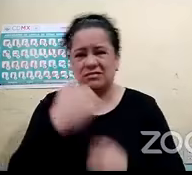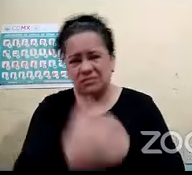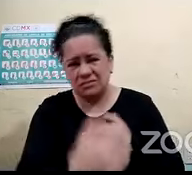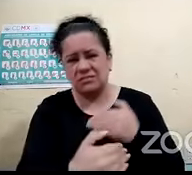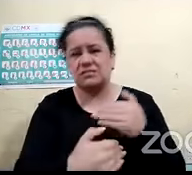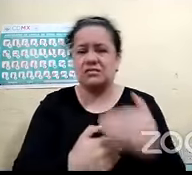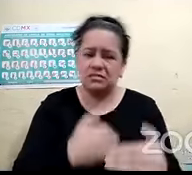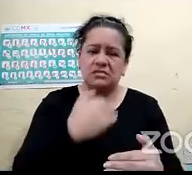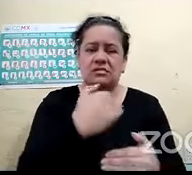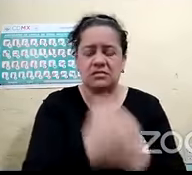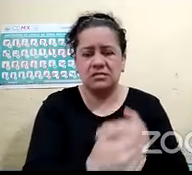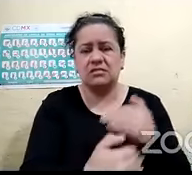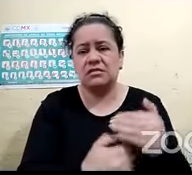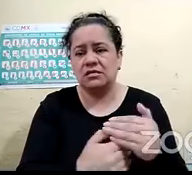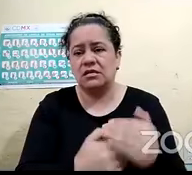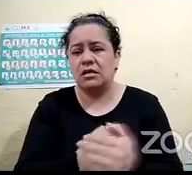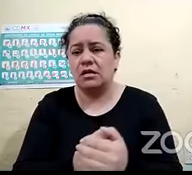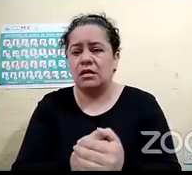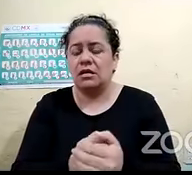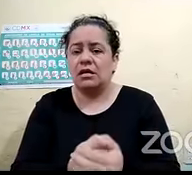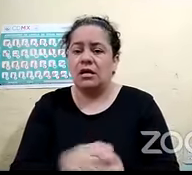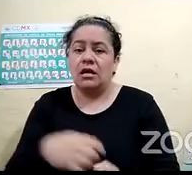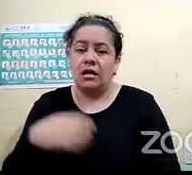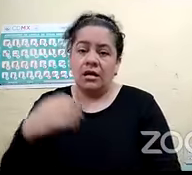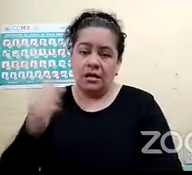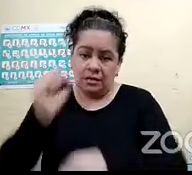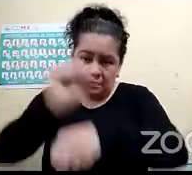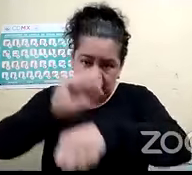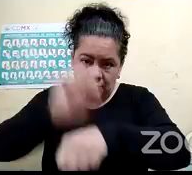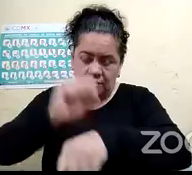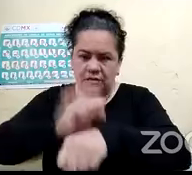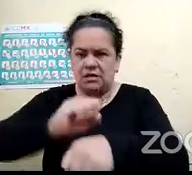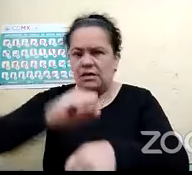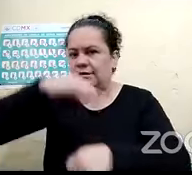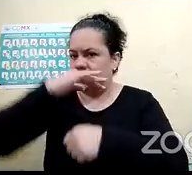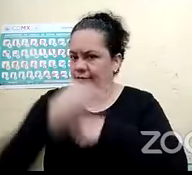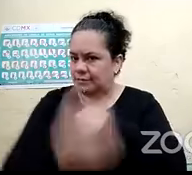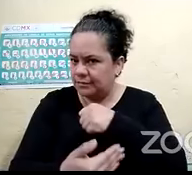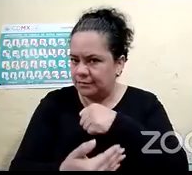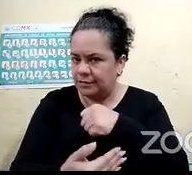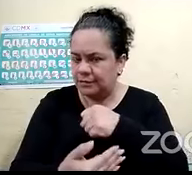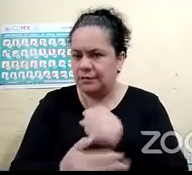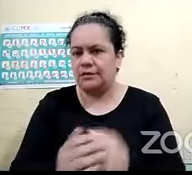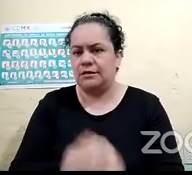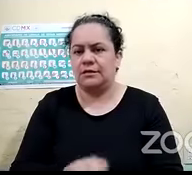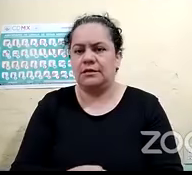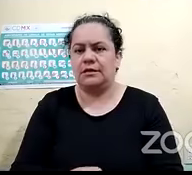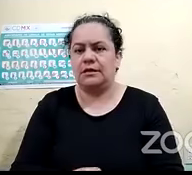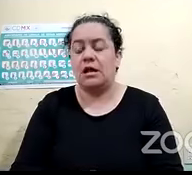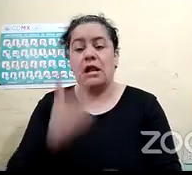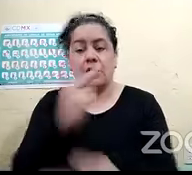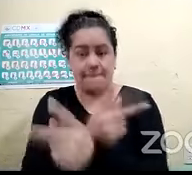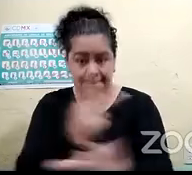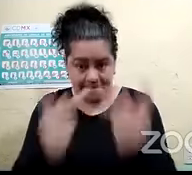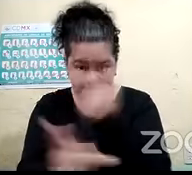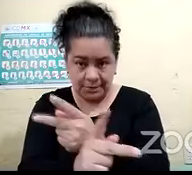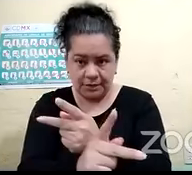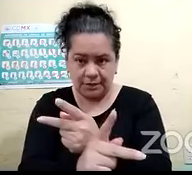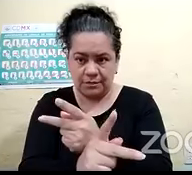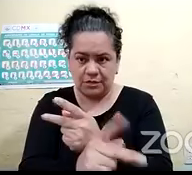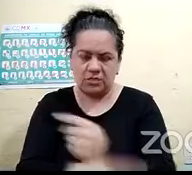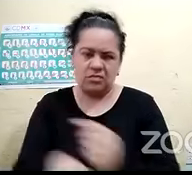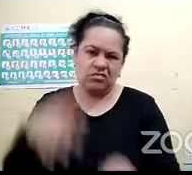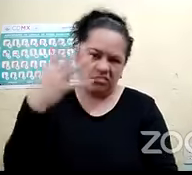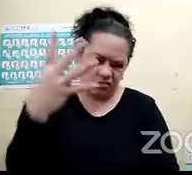terminé en una escuela abierta. Después la prepa, para entrar a la prepa, fueron alrededor de cuatro